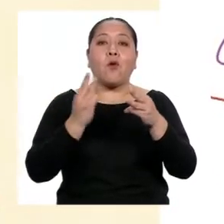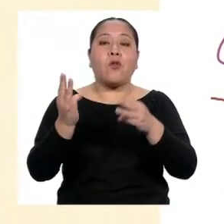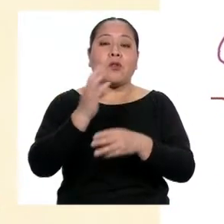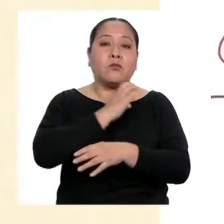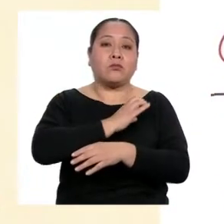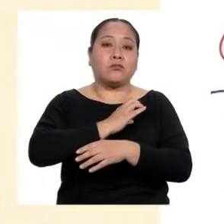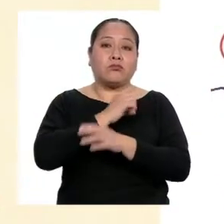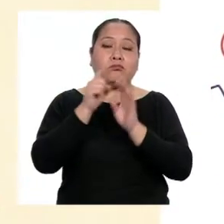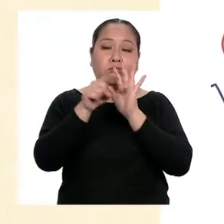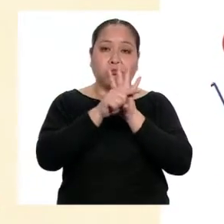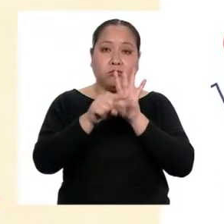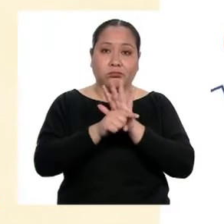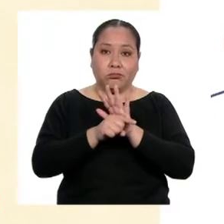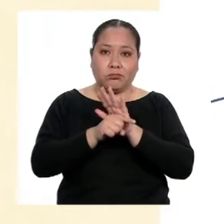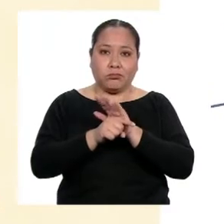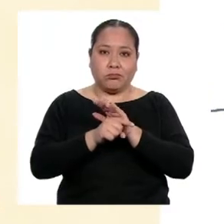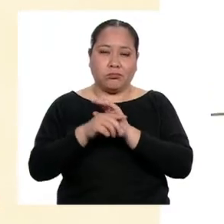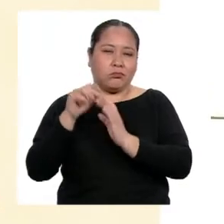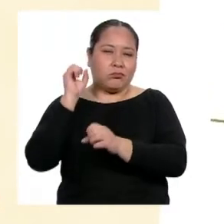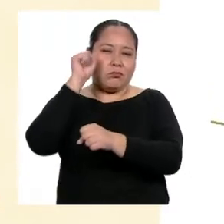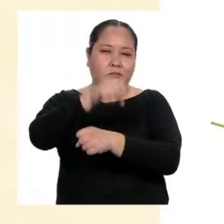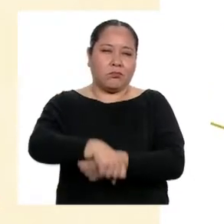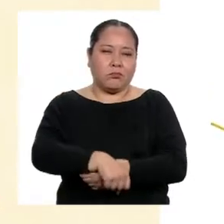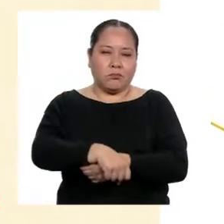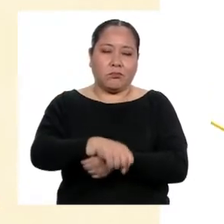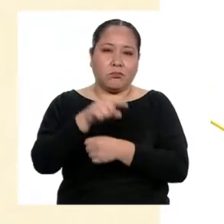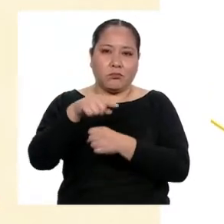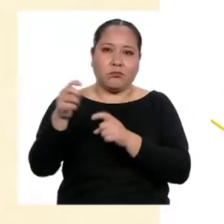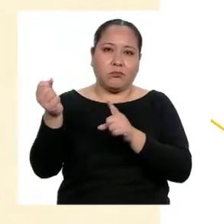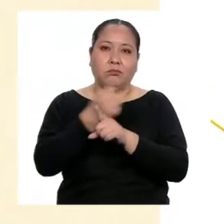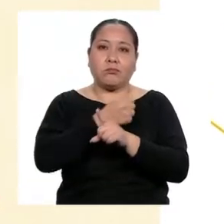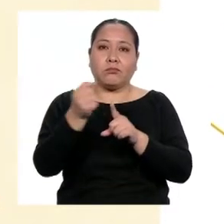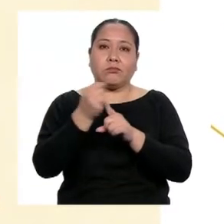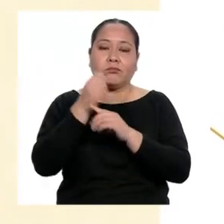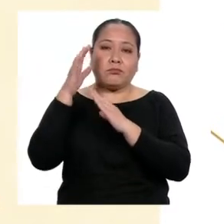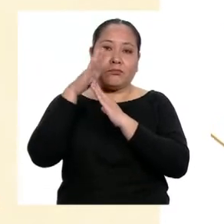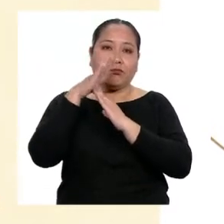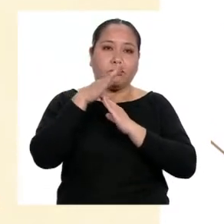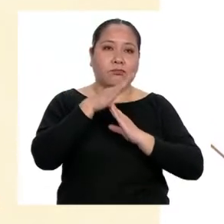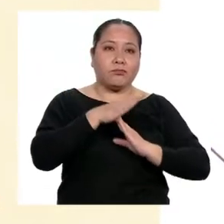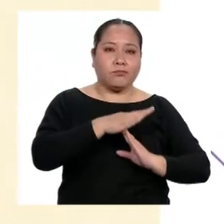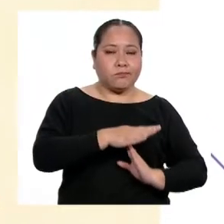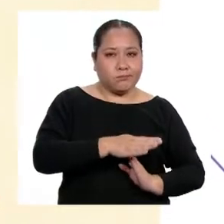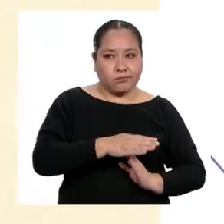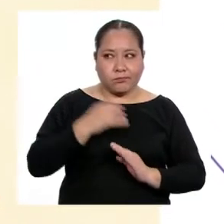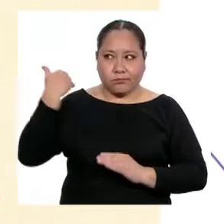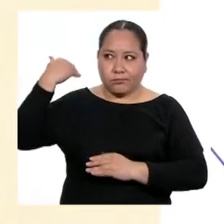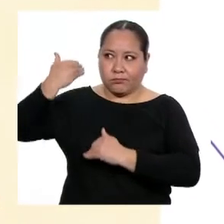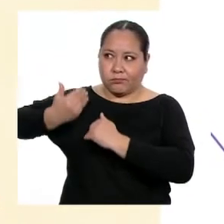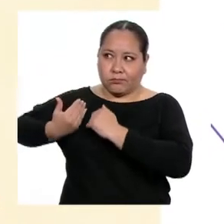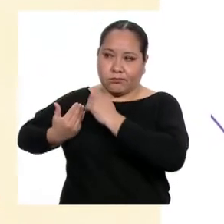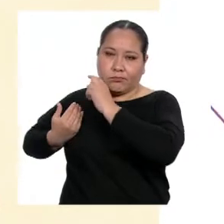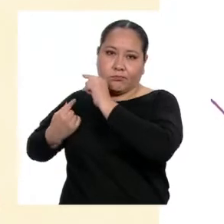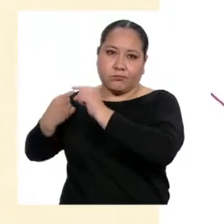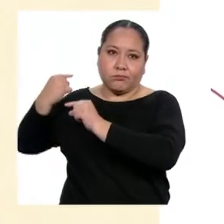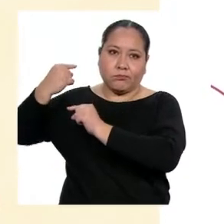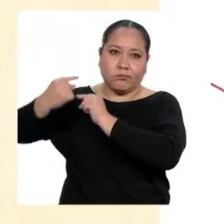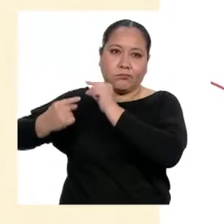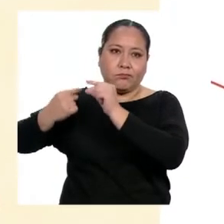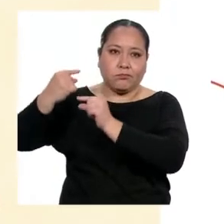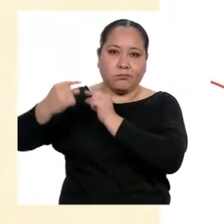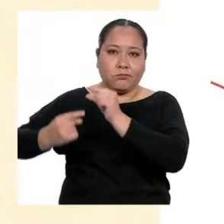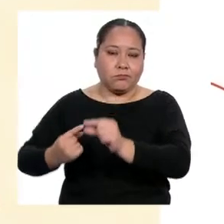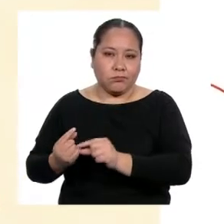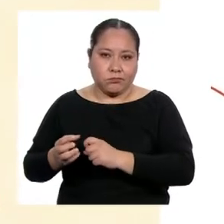negativos y romper con el ciclo de violencia y discriminación que se transmite de generación en